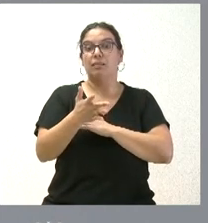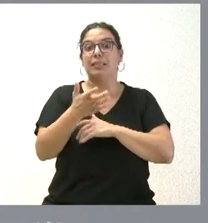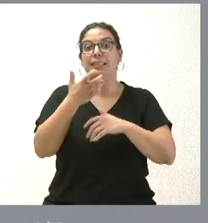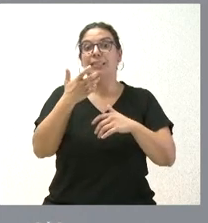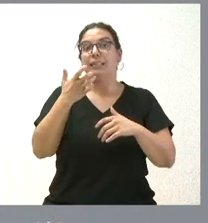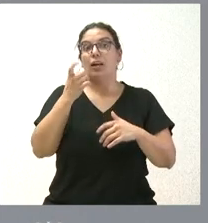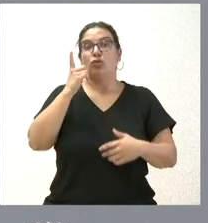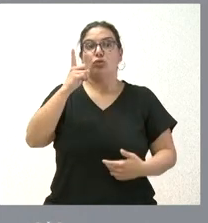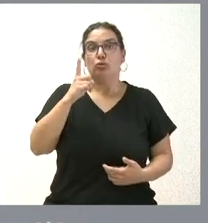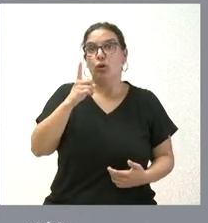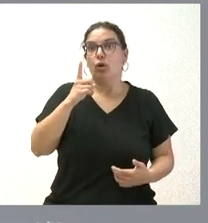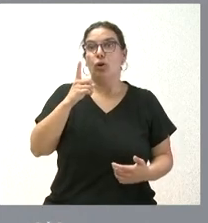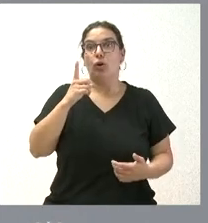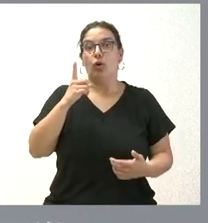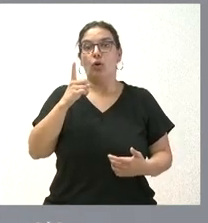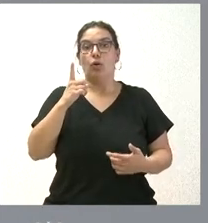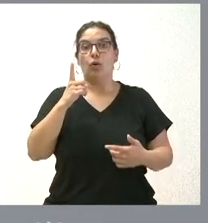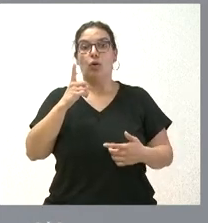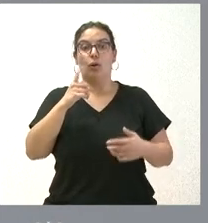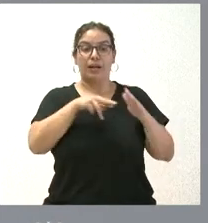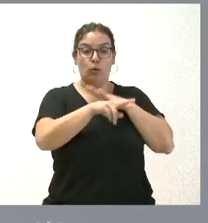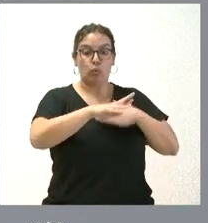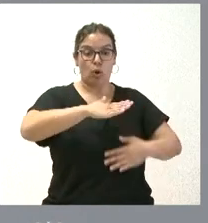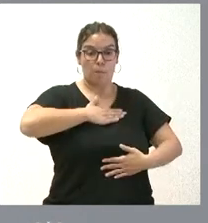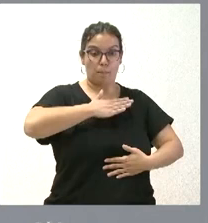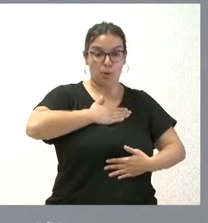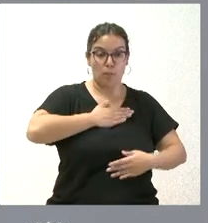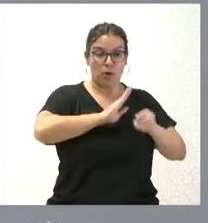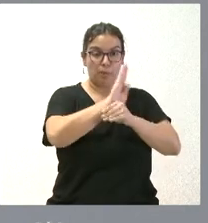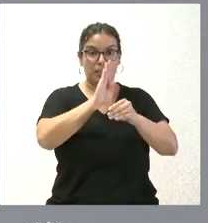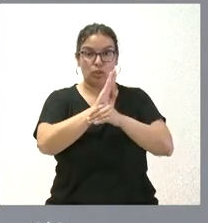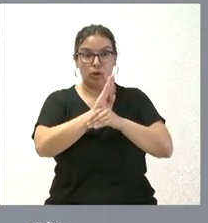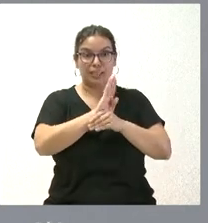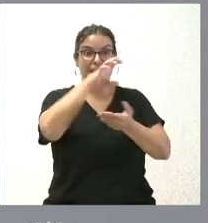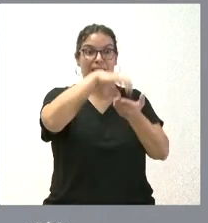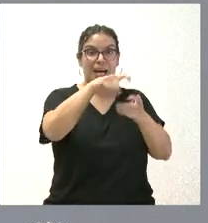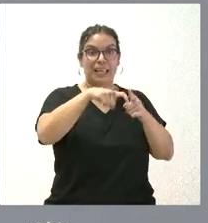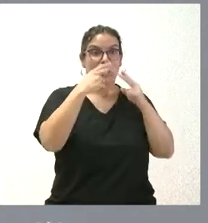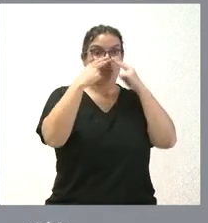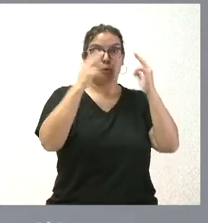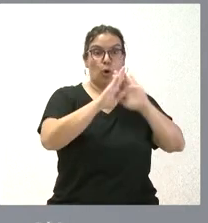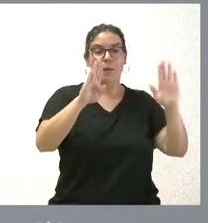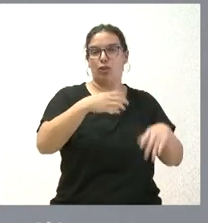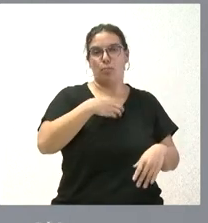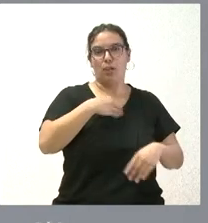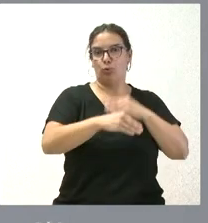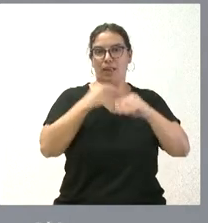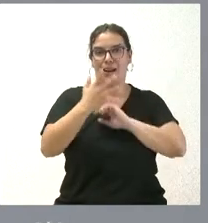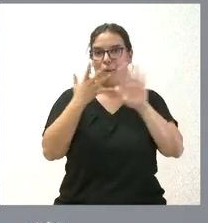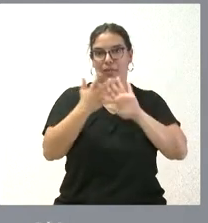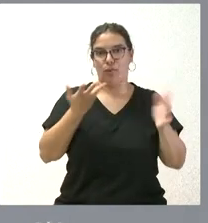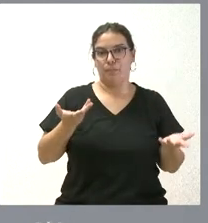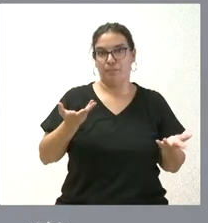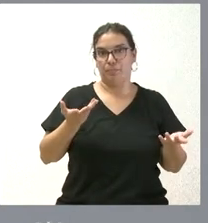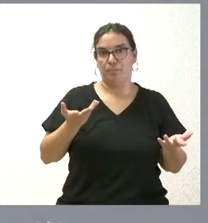solo a través de unas pocas actuaciones con unos pocos recursos y unas inversiones en centros de carácter público. Y luego queríamos aprovechar quien ya